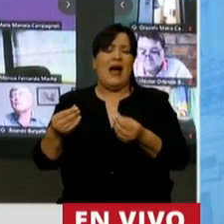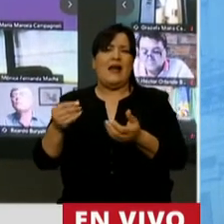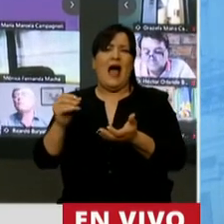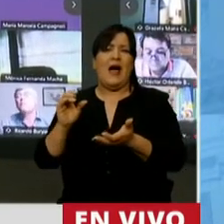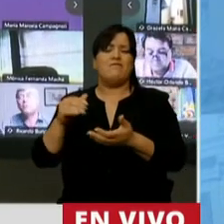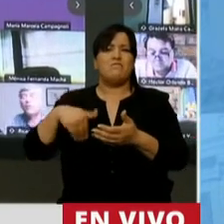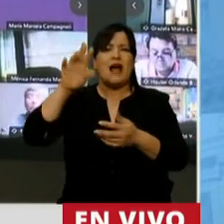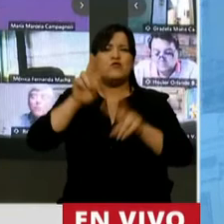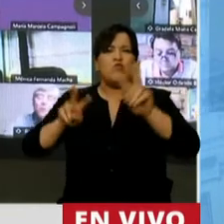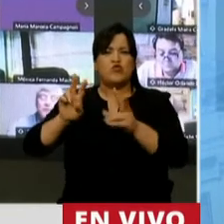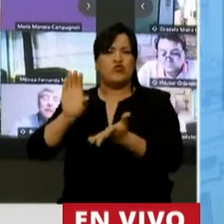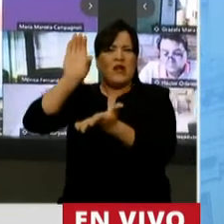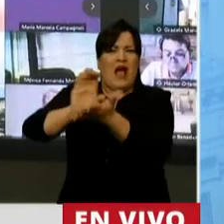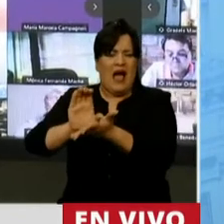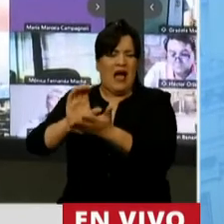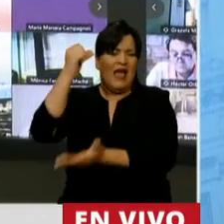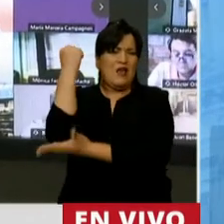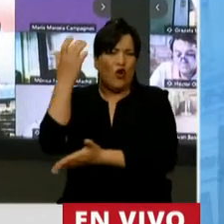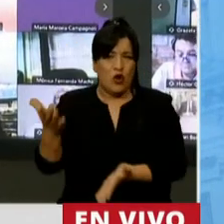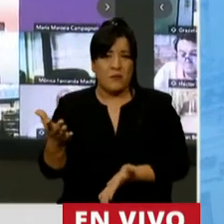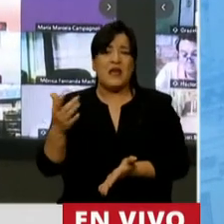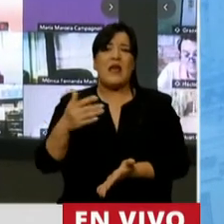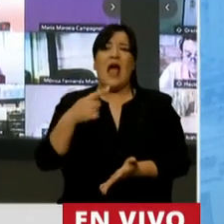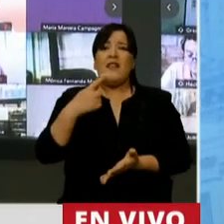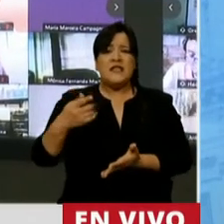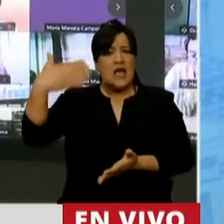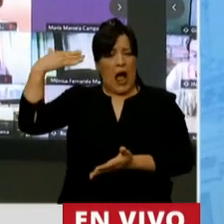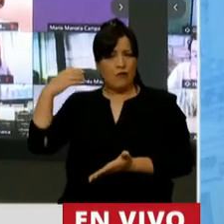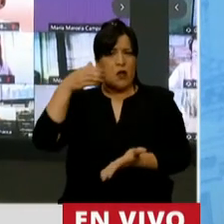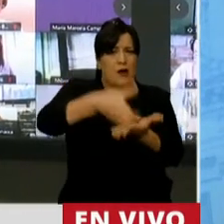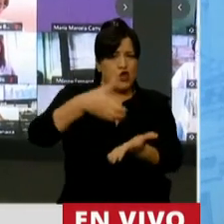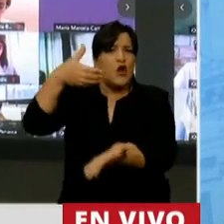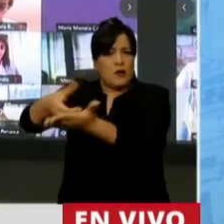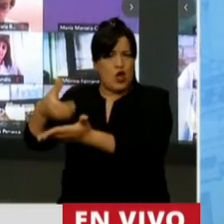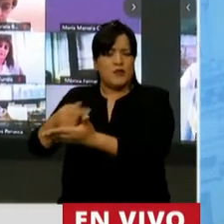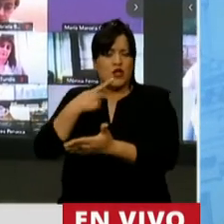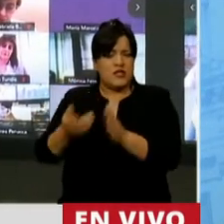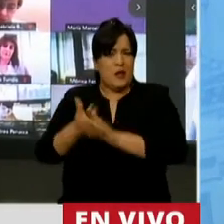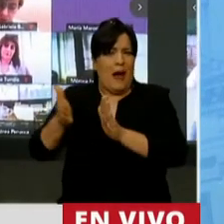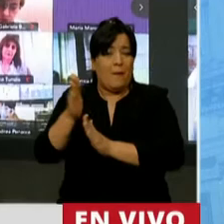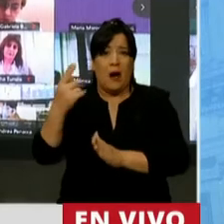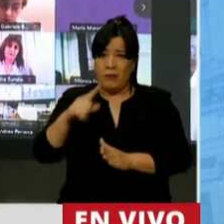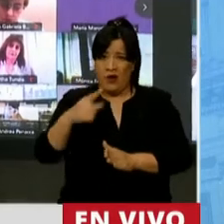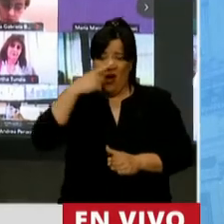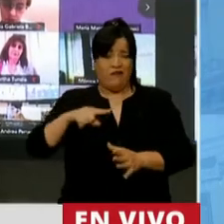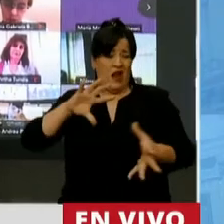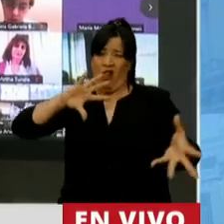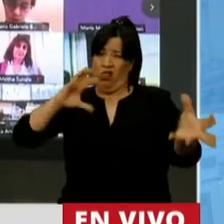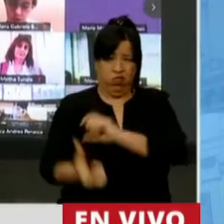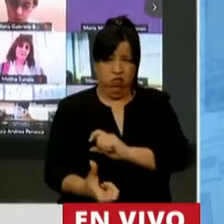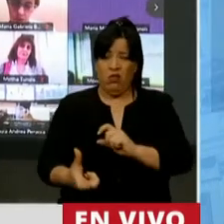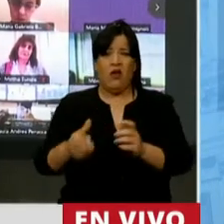inversión a la economía. La famosa lluvia de inversiones no fue más que una tormenta de desempleo